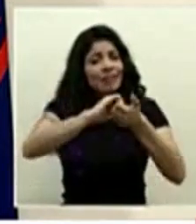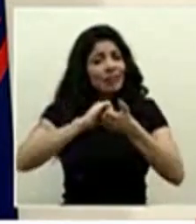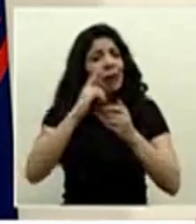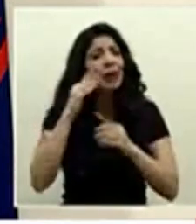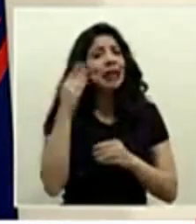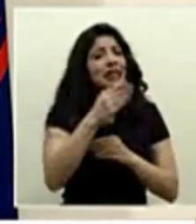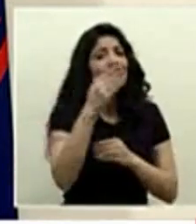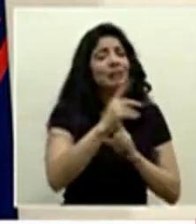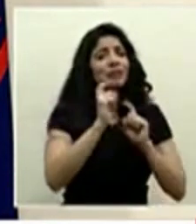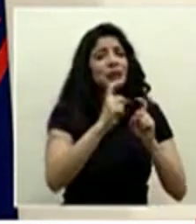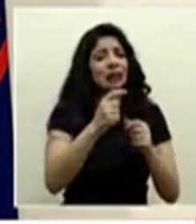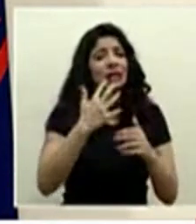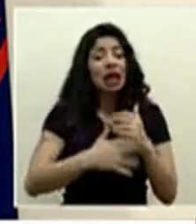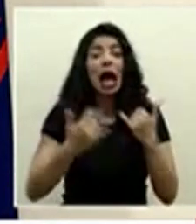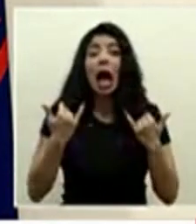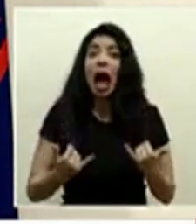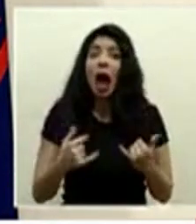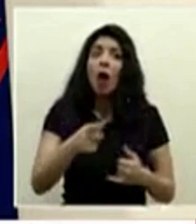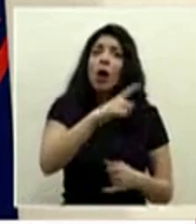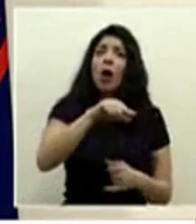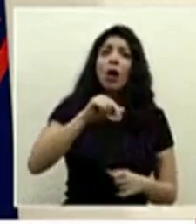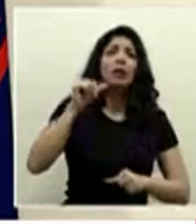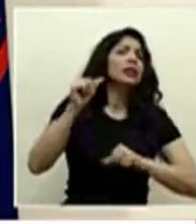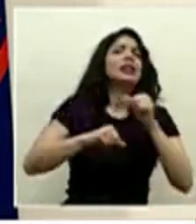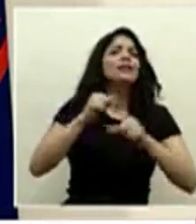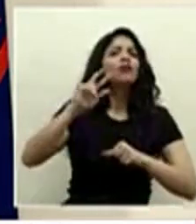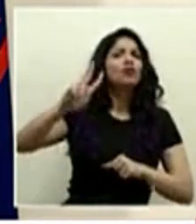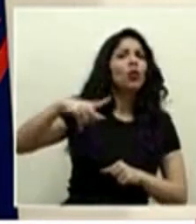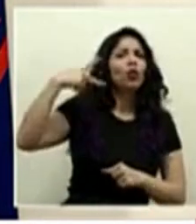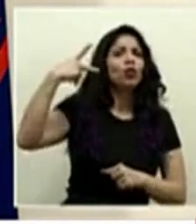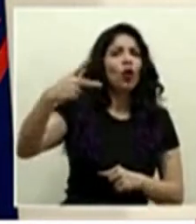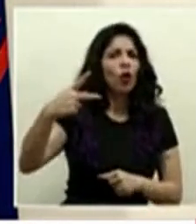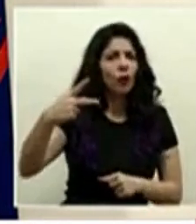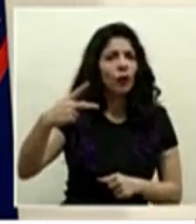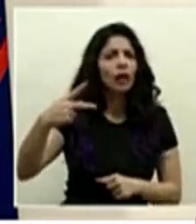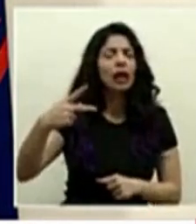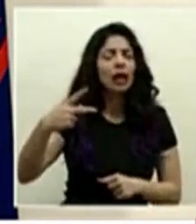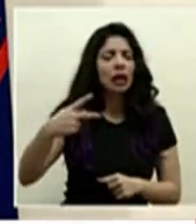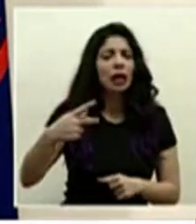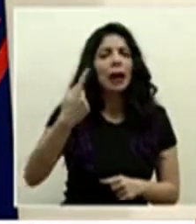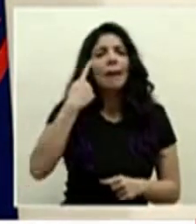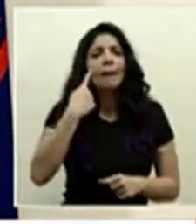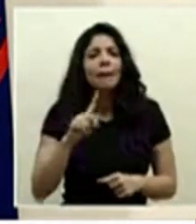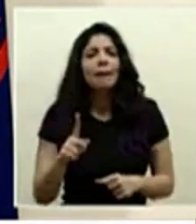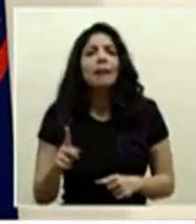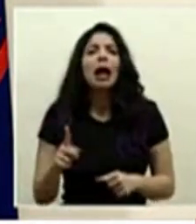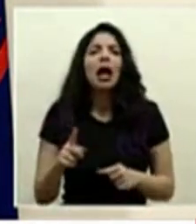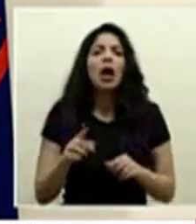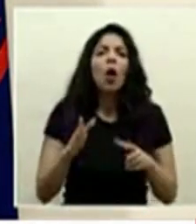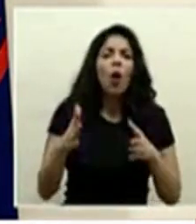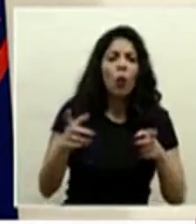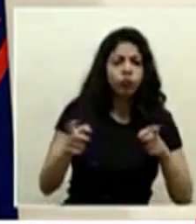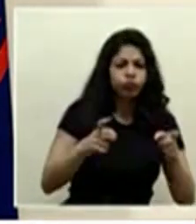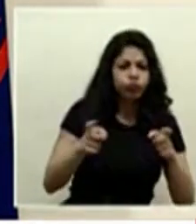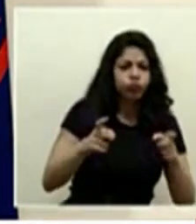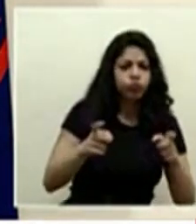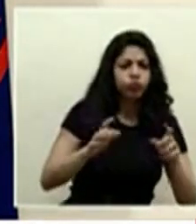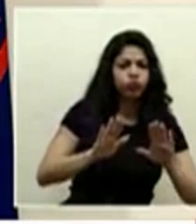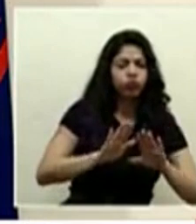se han redoblado los esfuerzos en el Banco Nacional de Sangre para asegurar la